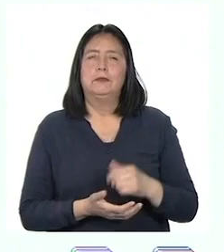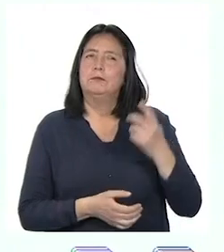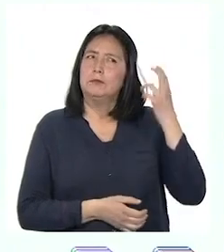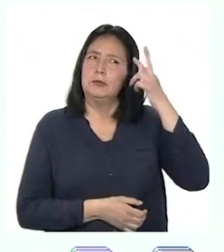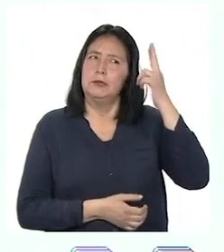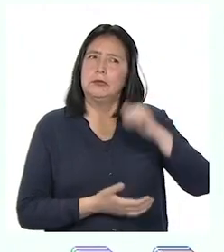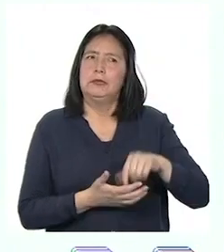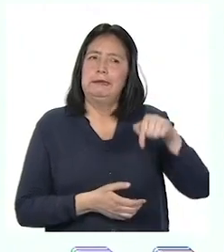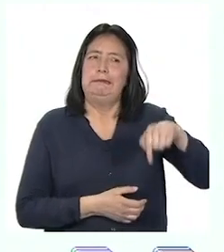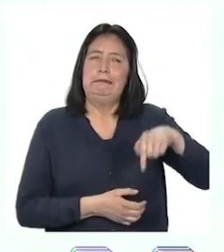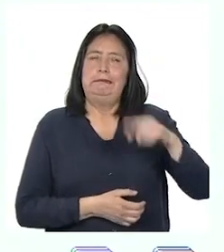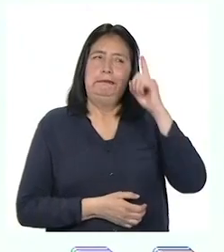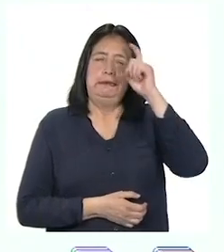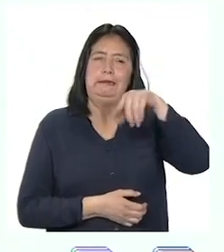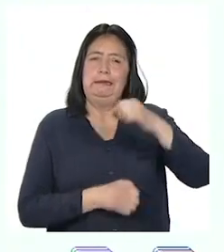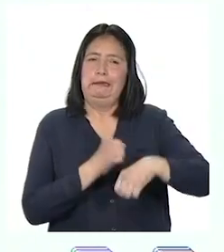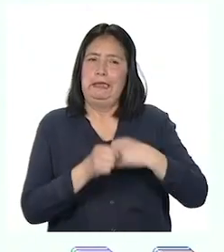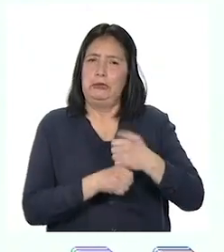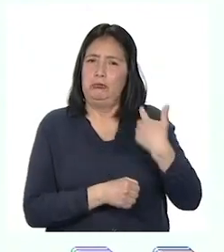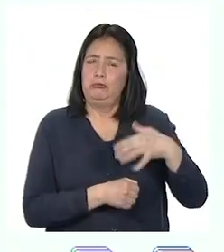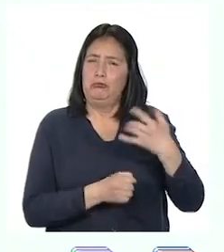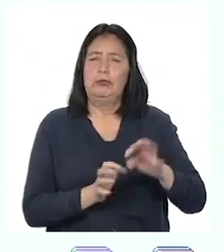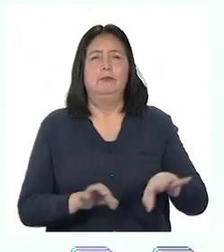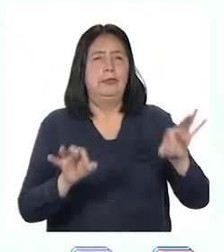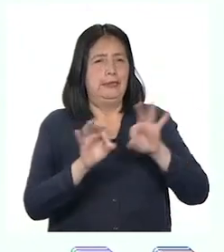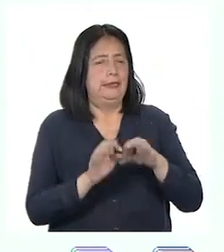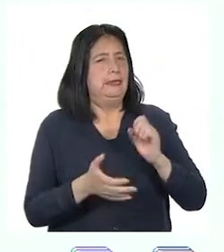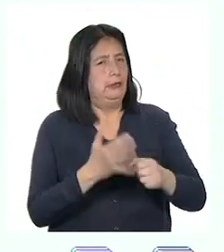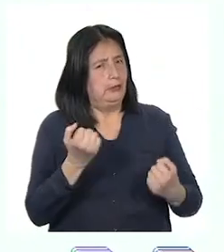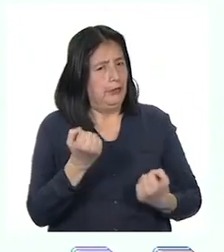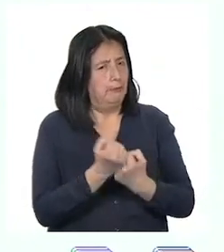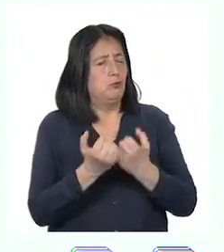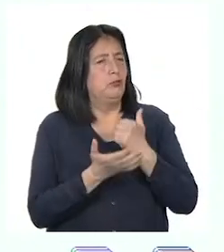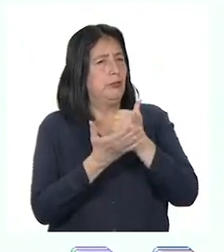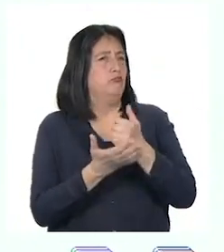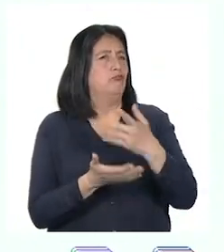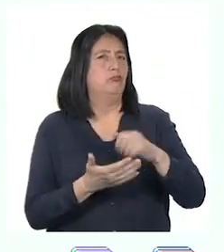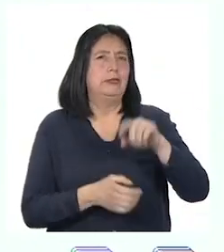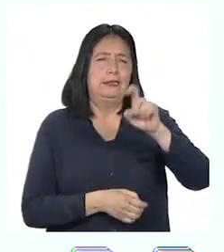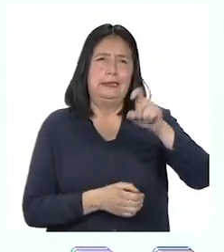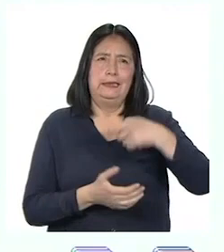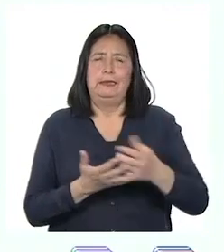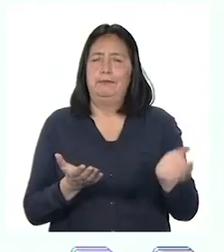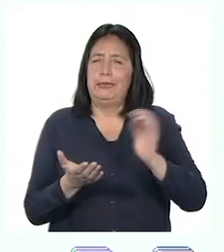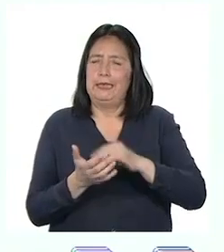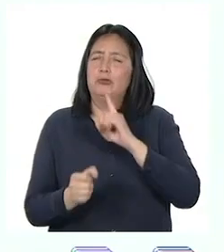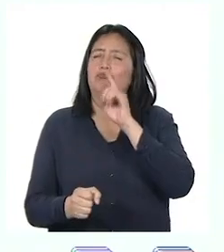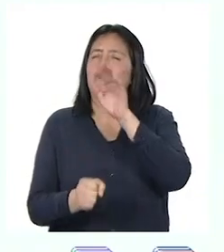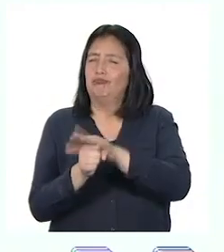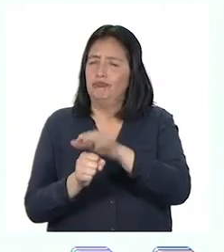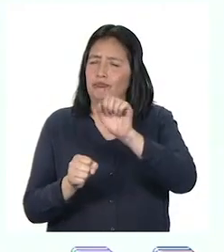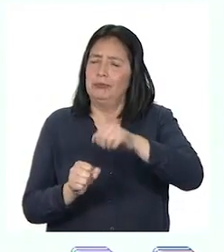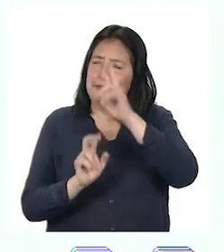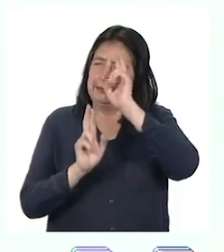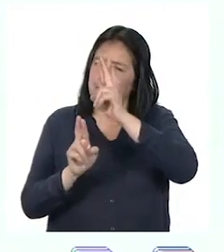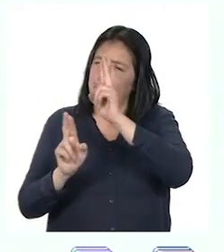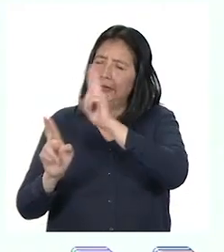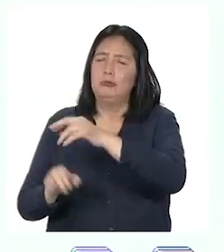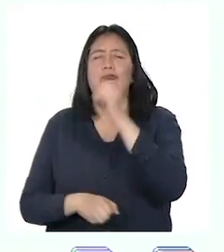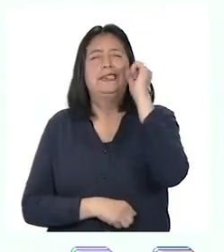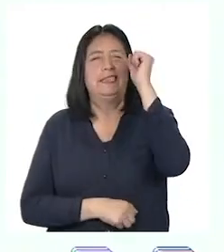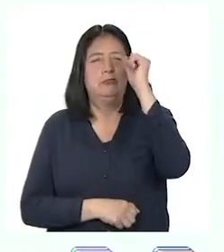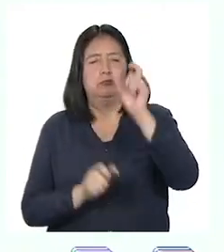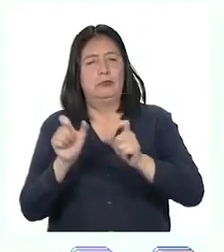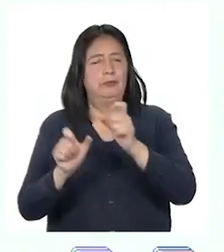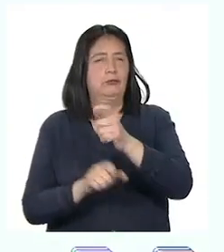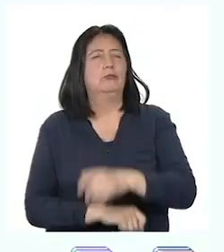dificultades de este año nos hacen ver la importancia de la solidaridad y la necesidad de un mayor compromiso con el respeto de los derechos